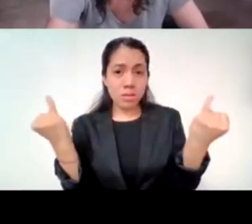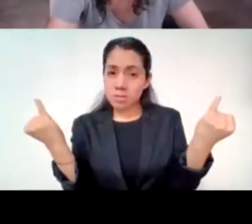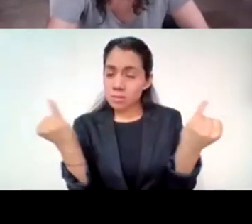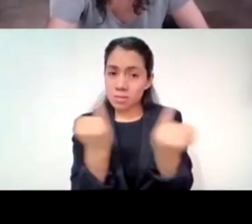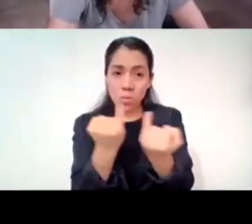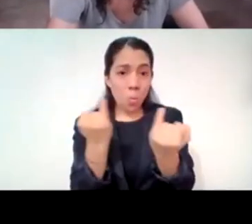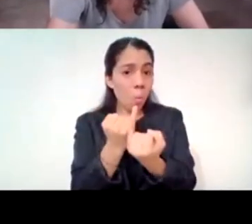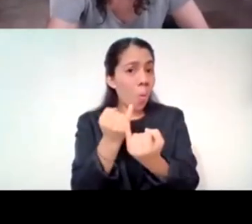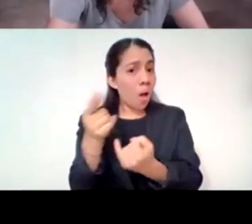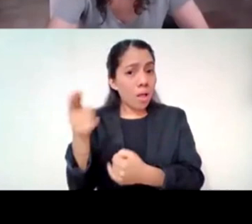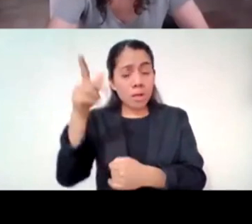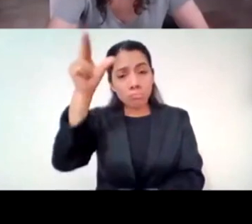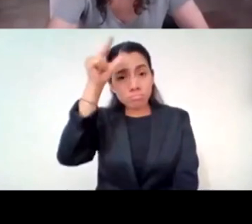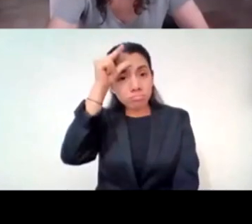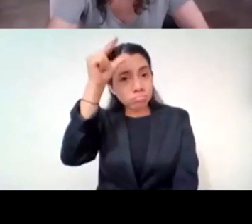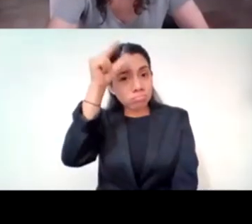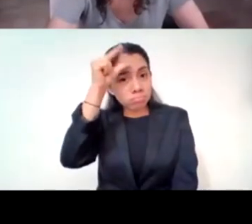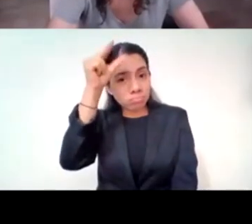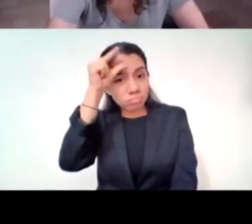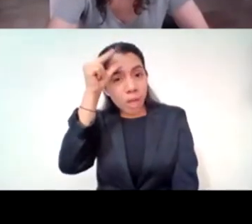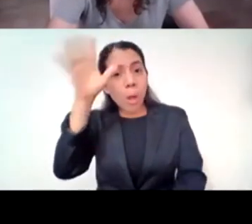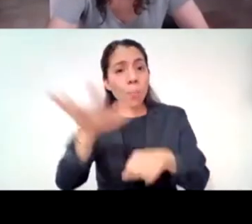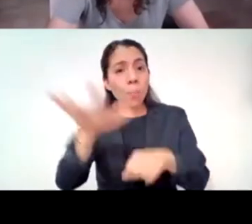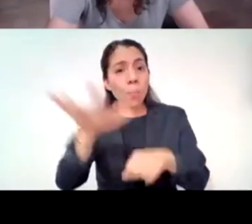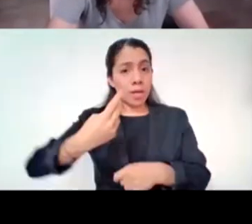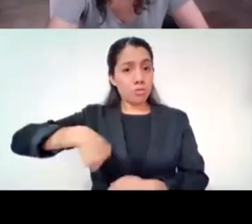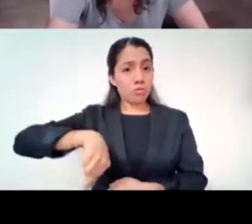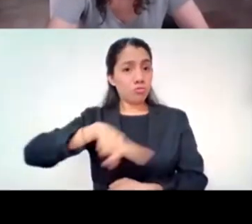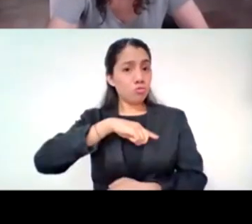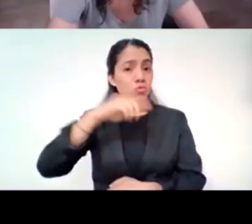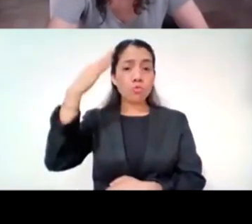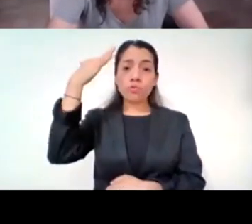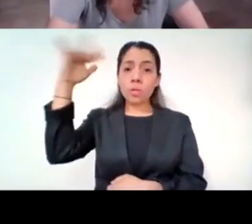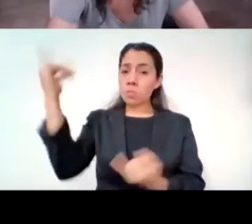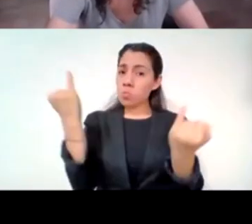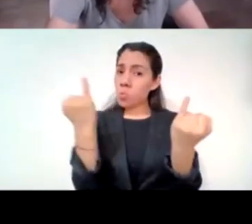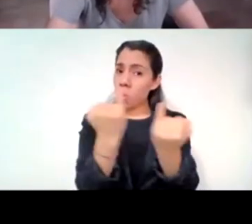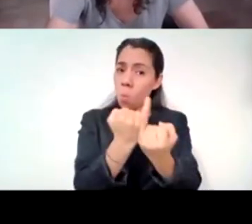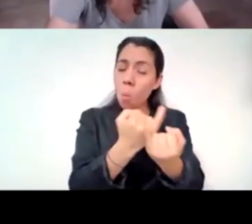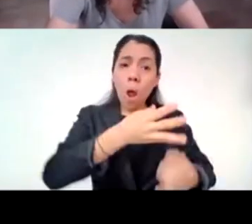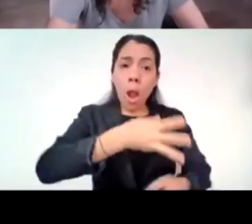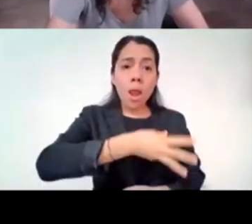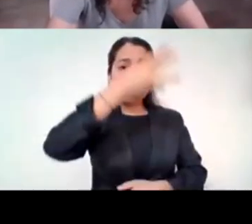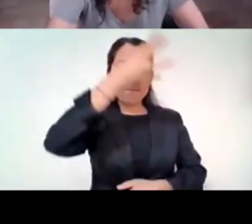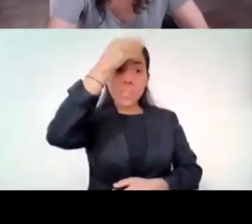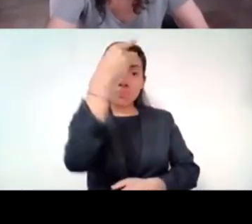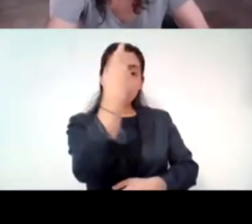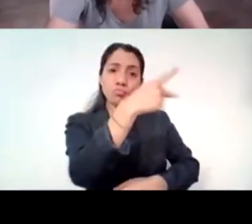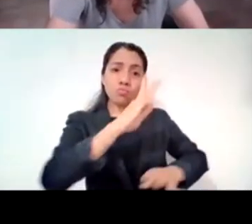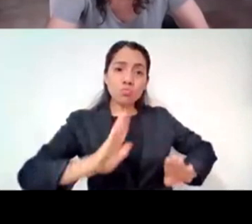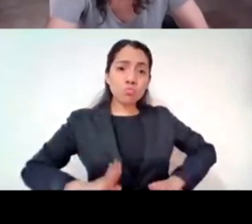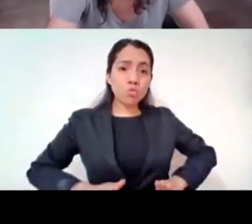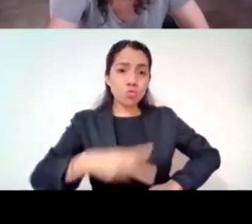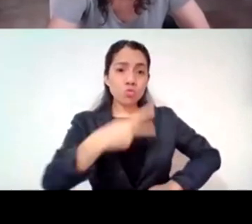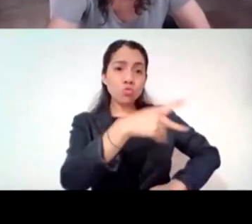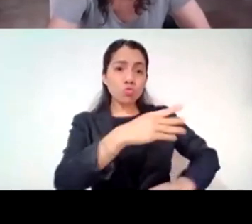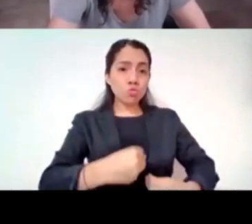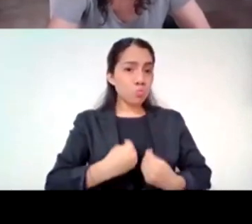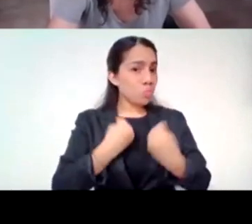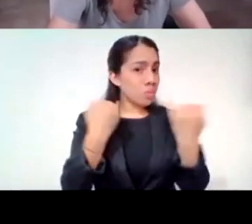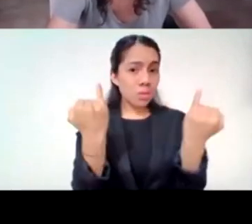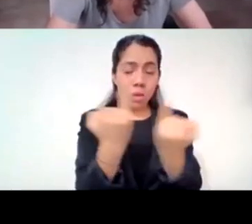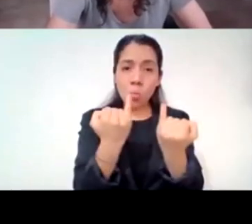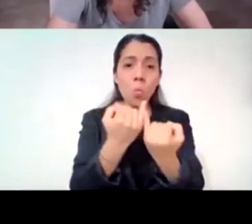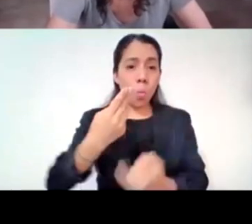el niño es el padre del adulto, ¿no? Sí. El adolescente lo es en otro sentido. Y bueno,